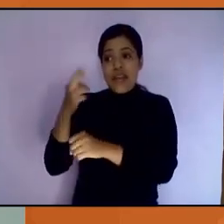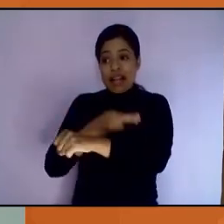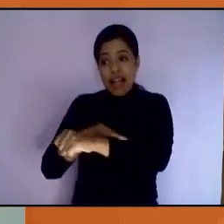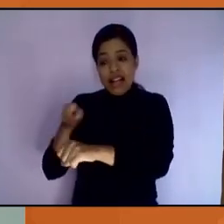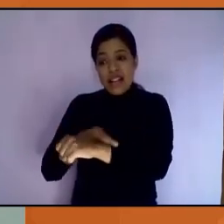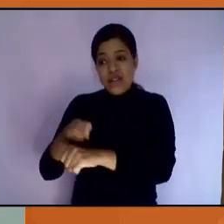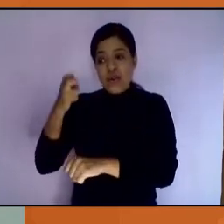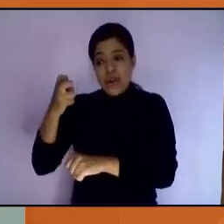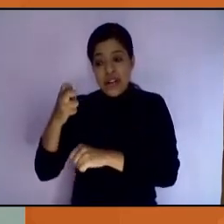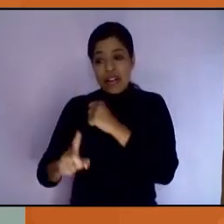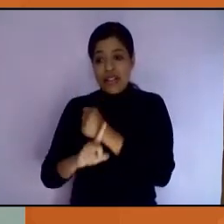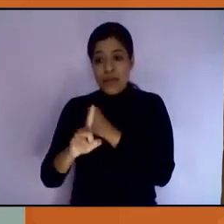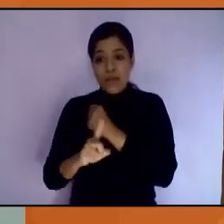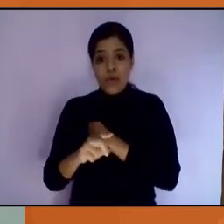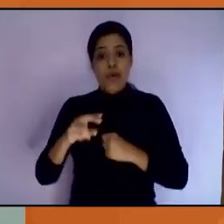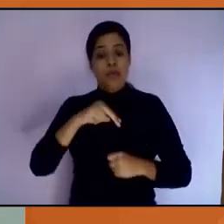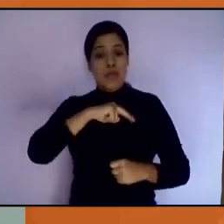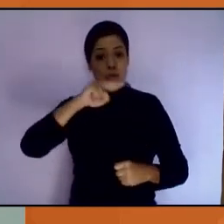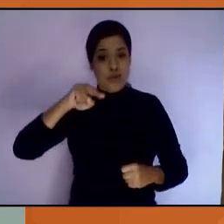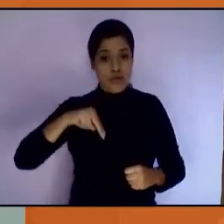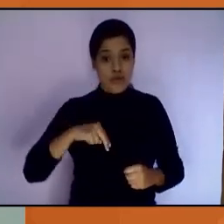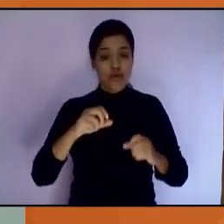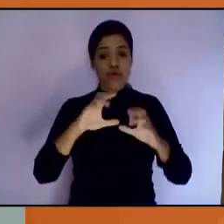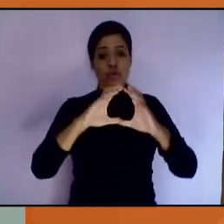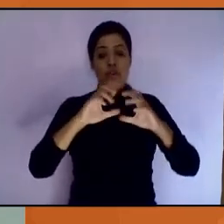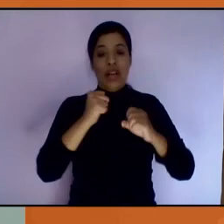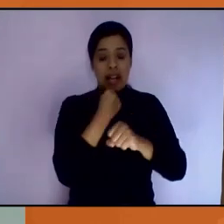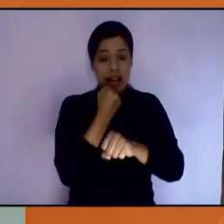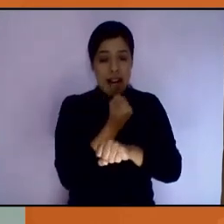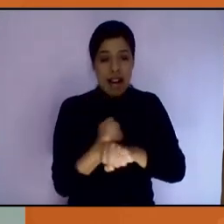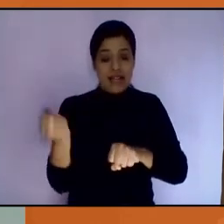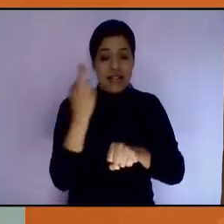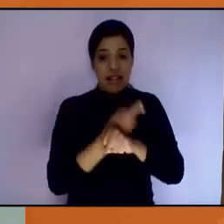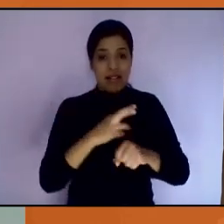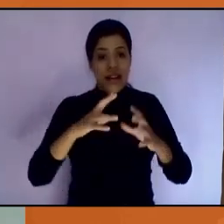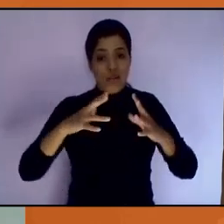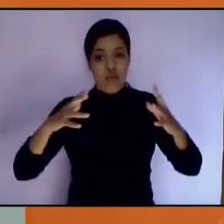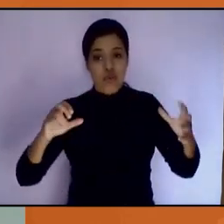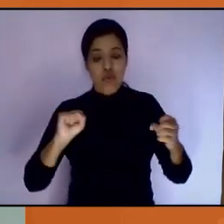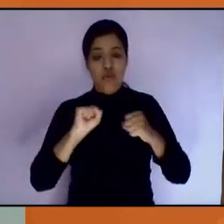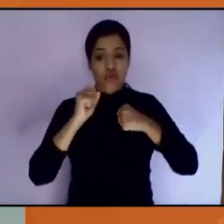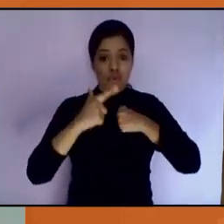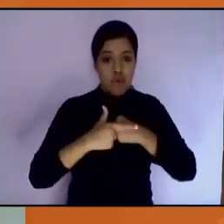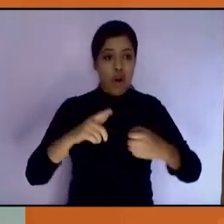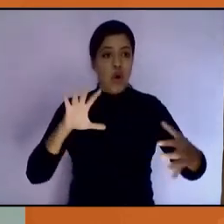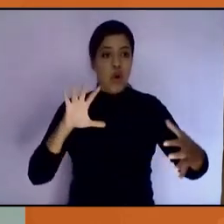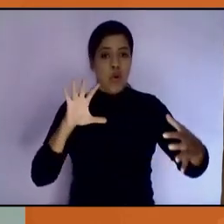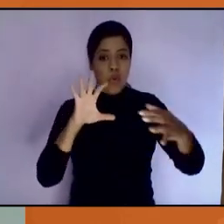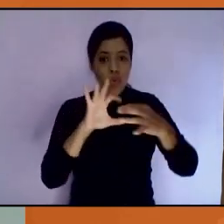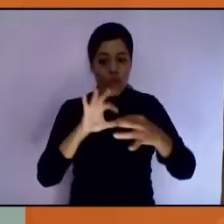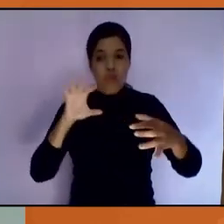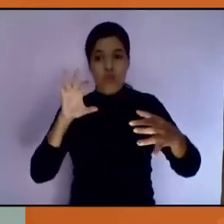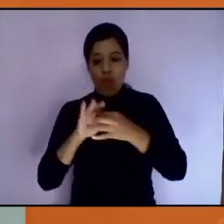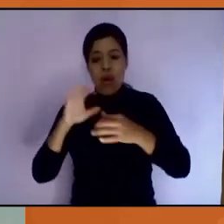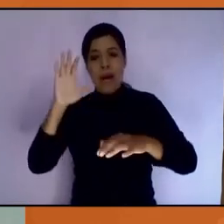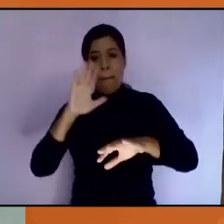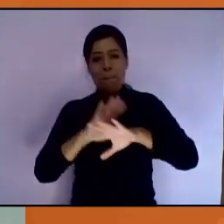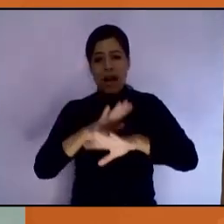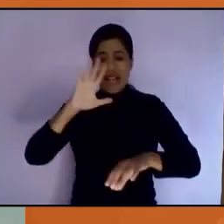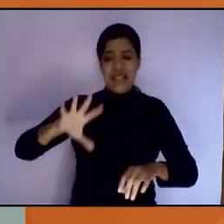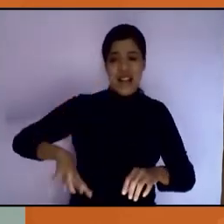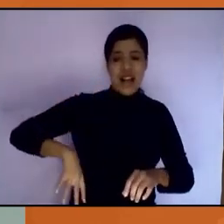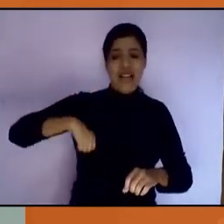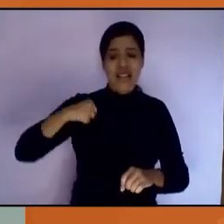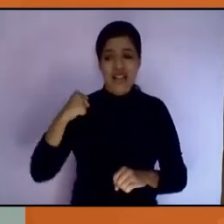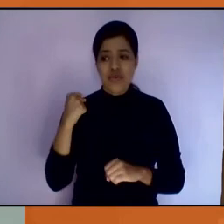desde la Secretaría de Desarrollo Social de este gobierno seguiremos sumando y sumándonos a esta lucha que hoy